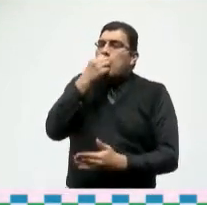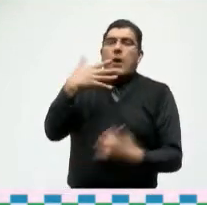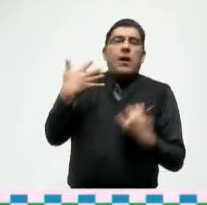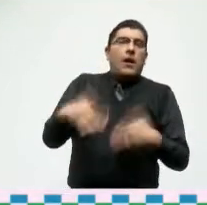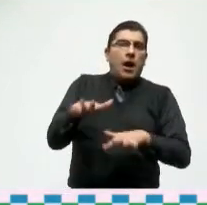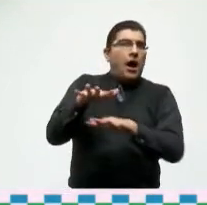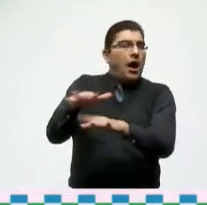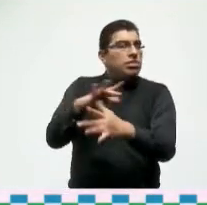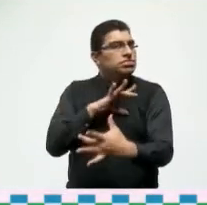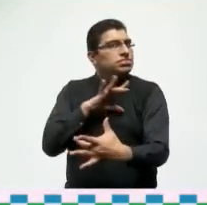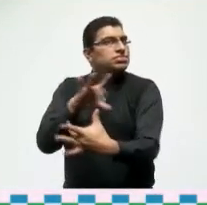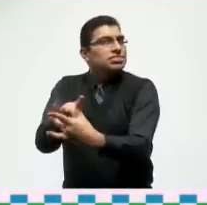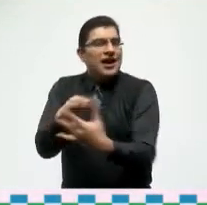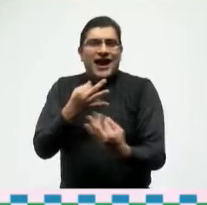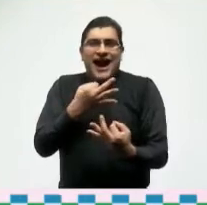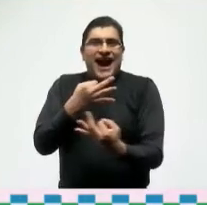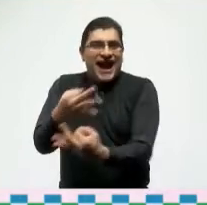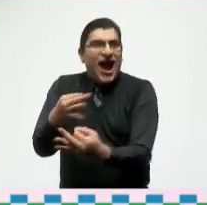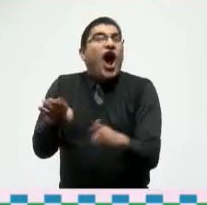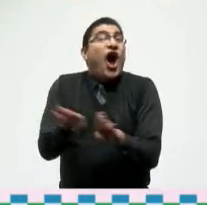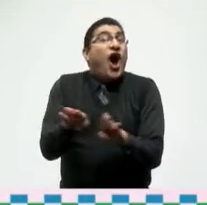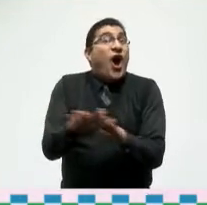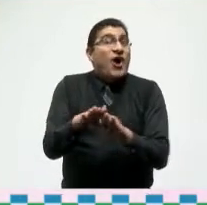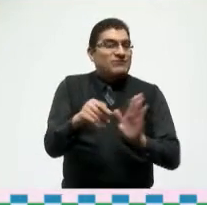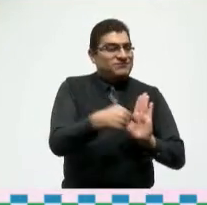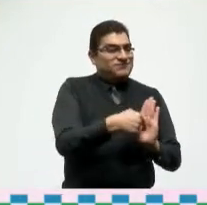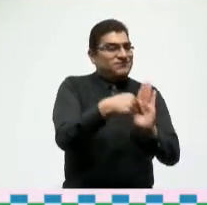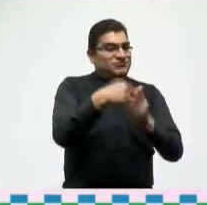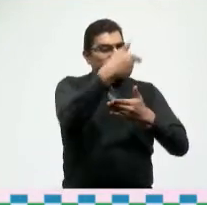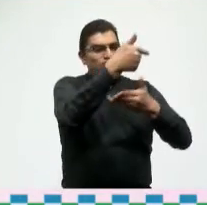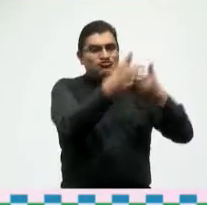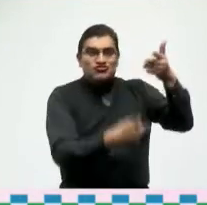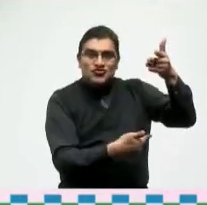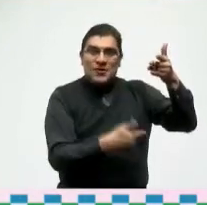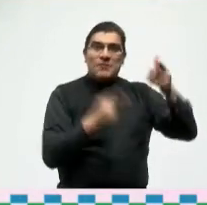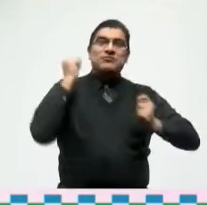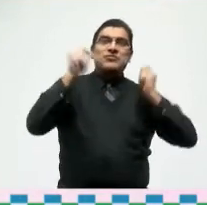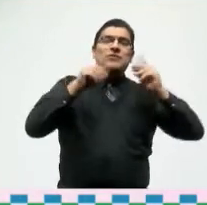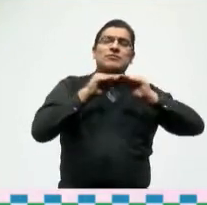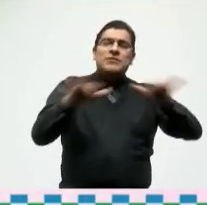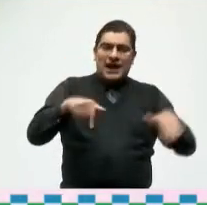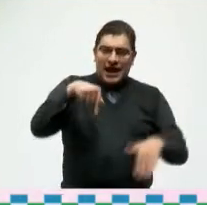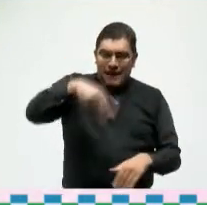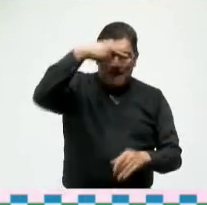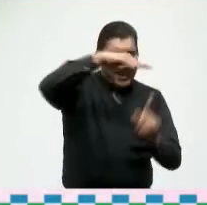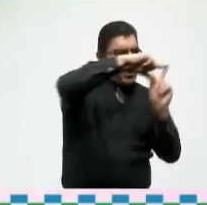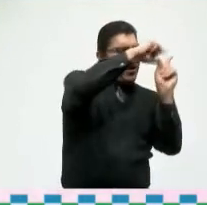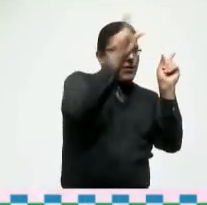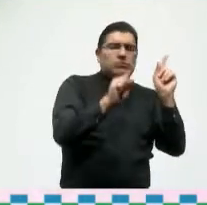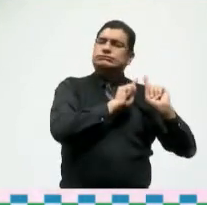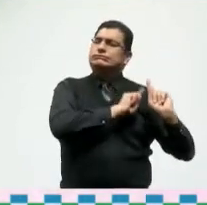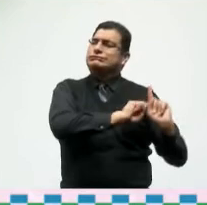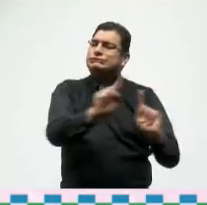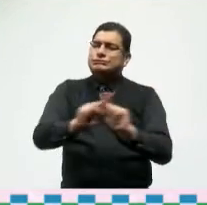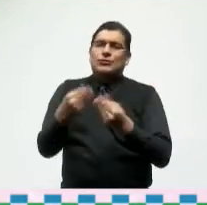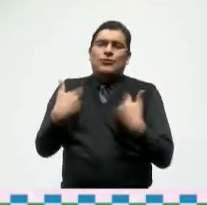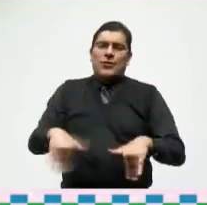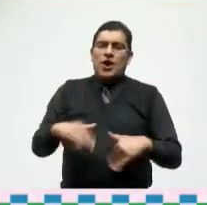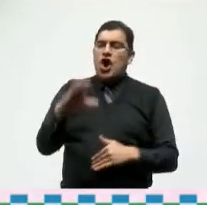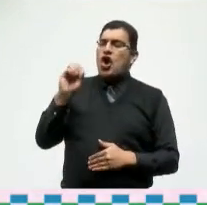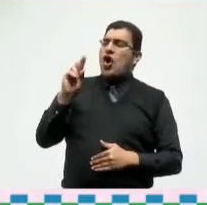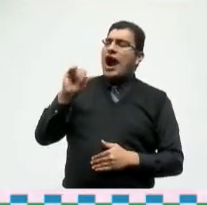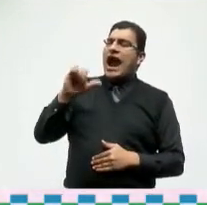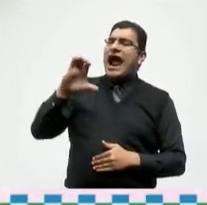que forman parte del catálogo turístico de este gran mosaico que es México en Concanaco